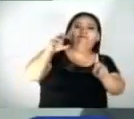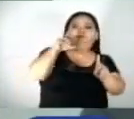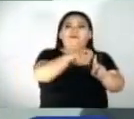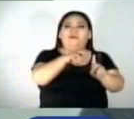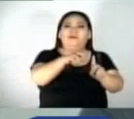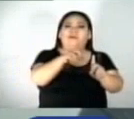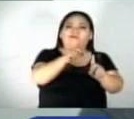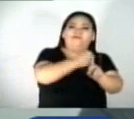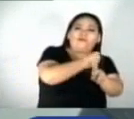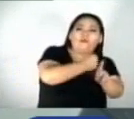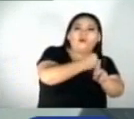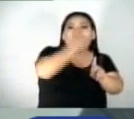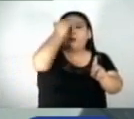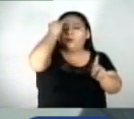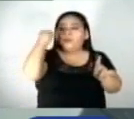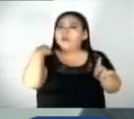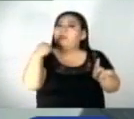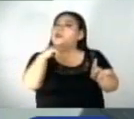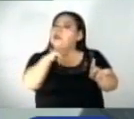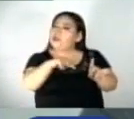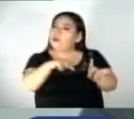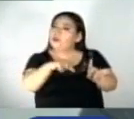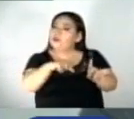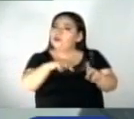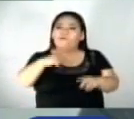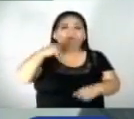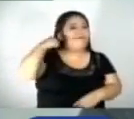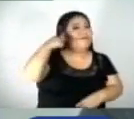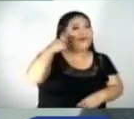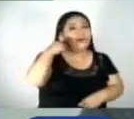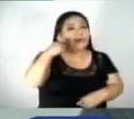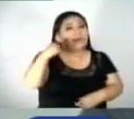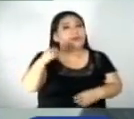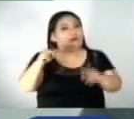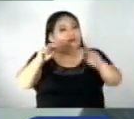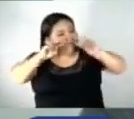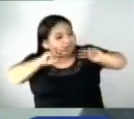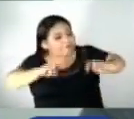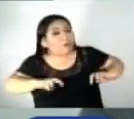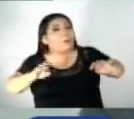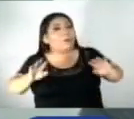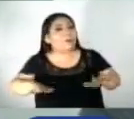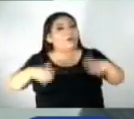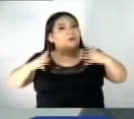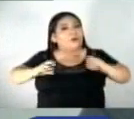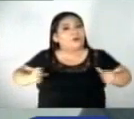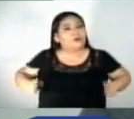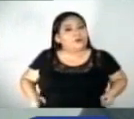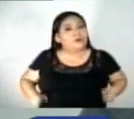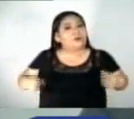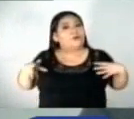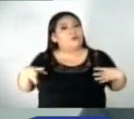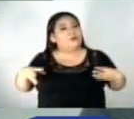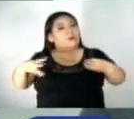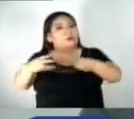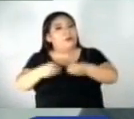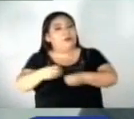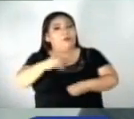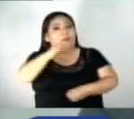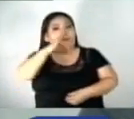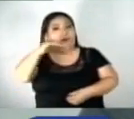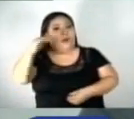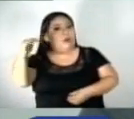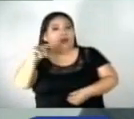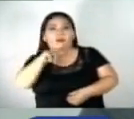es un problema central porque el Estado y la sociedad salvadoreña no